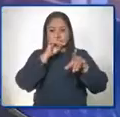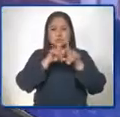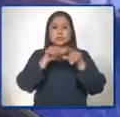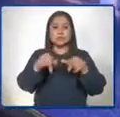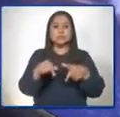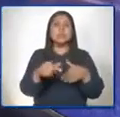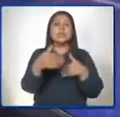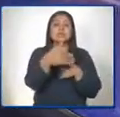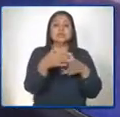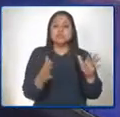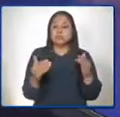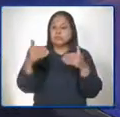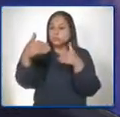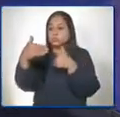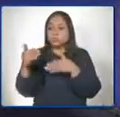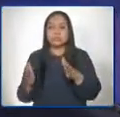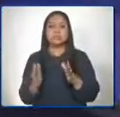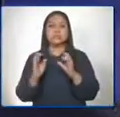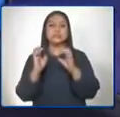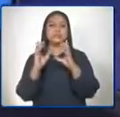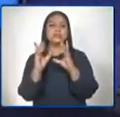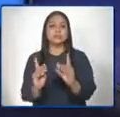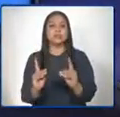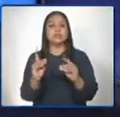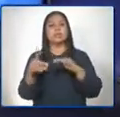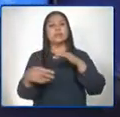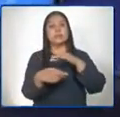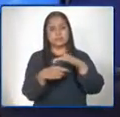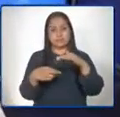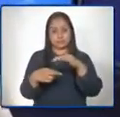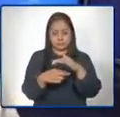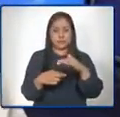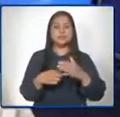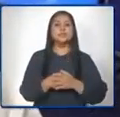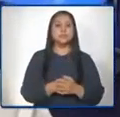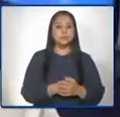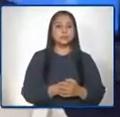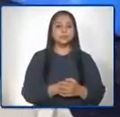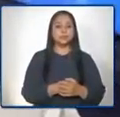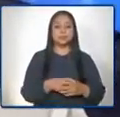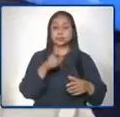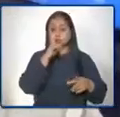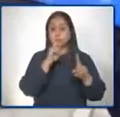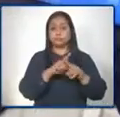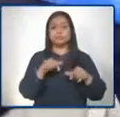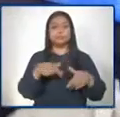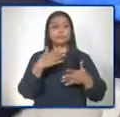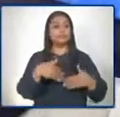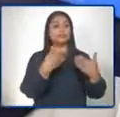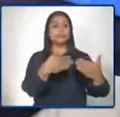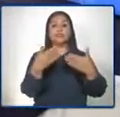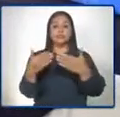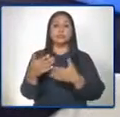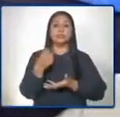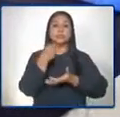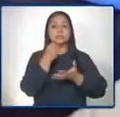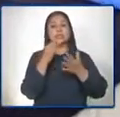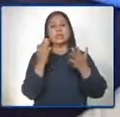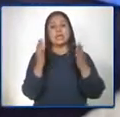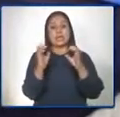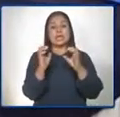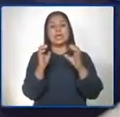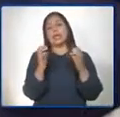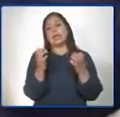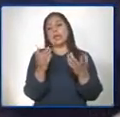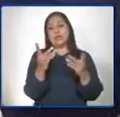módulos educativos en el nivel preprimario, en el área de entrega educativa, principalmente, para